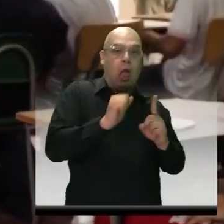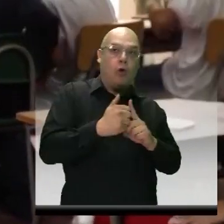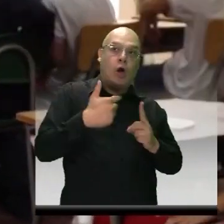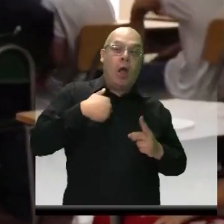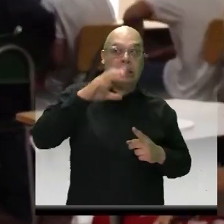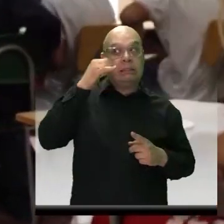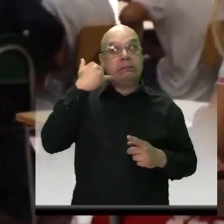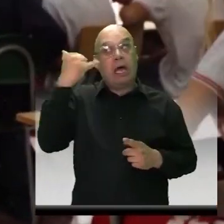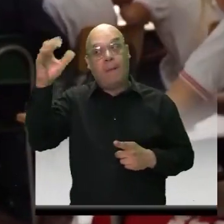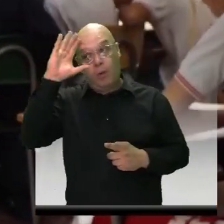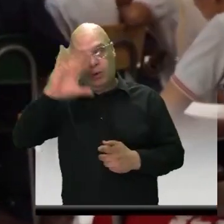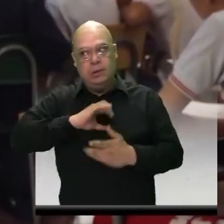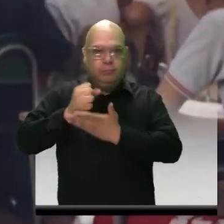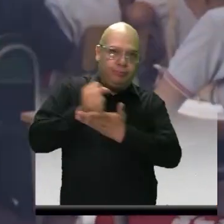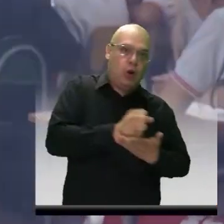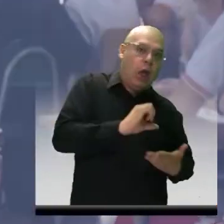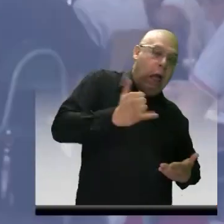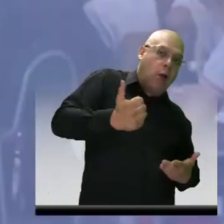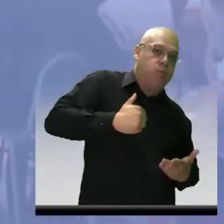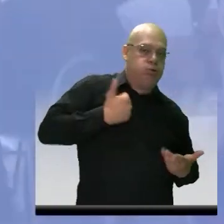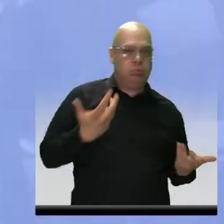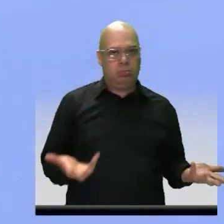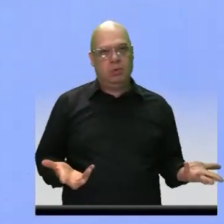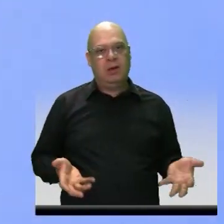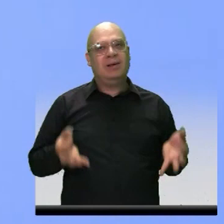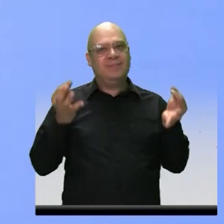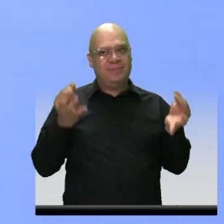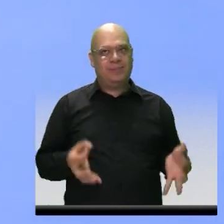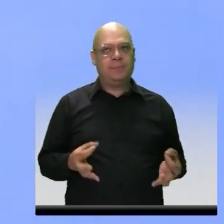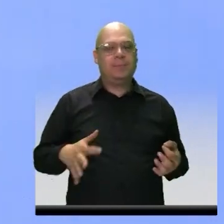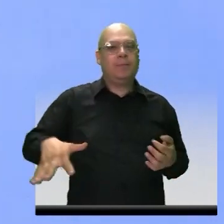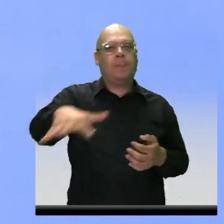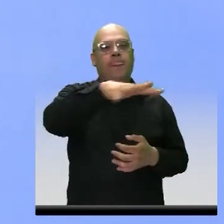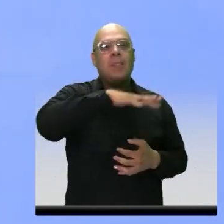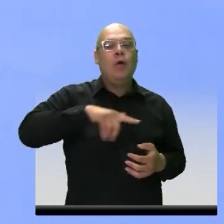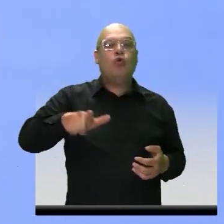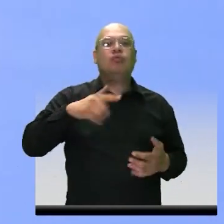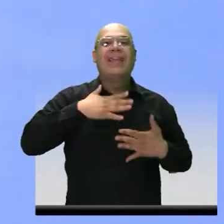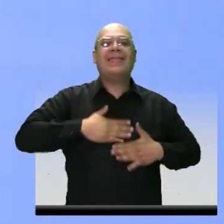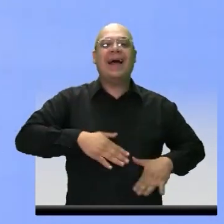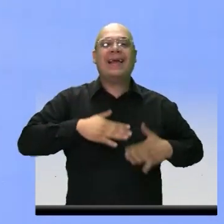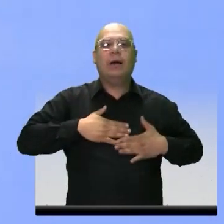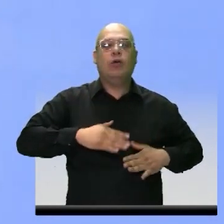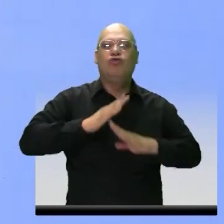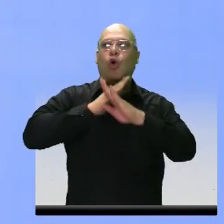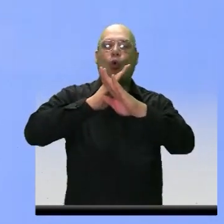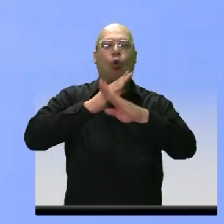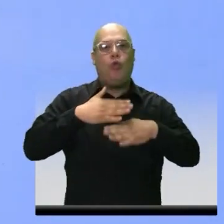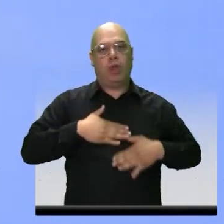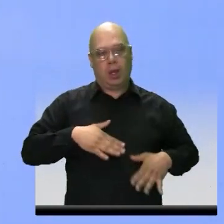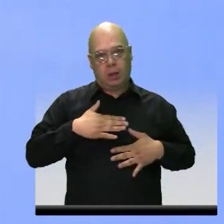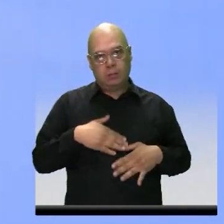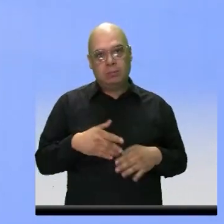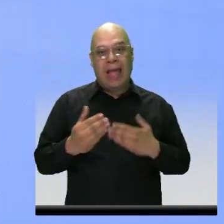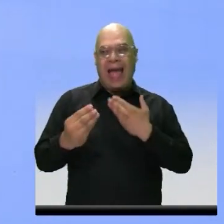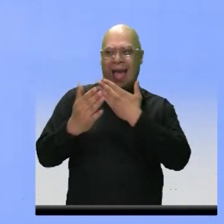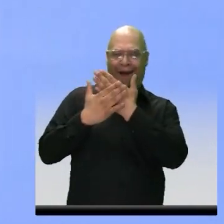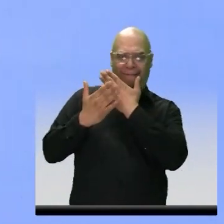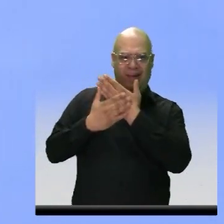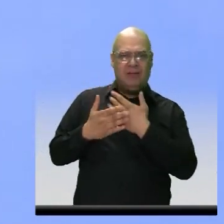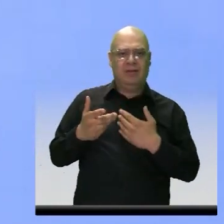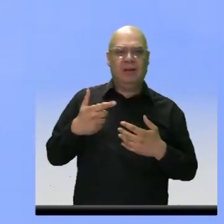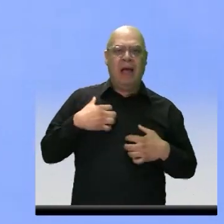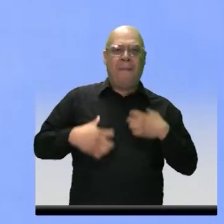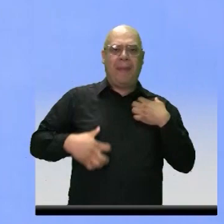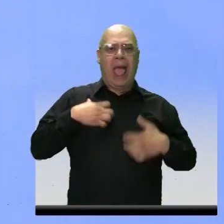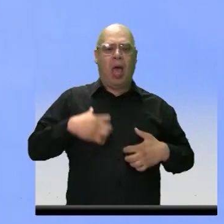generando abuso. ¿Listo? Entonces, es estar, que ustedes se sientan seguros, muchachos, que nos aborden, no les dé miedo, no les dé